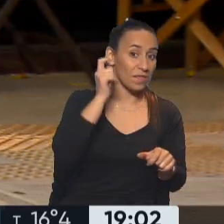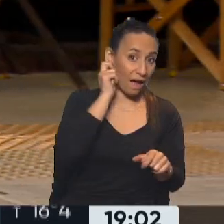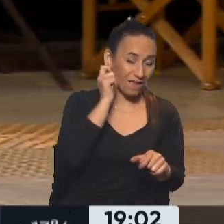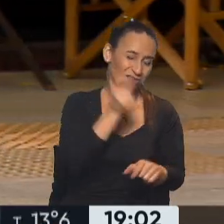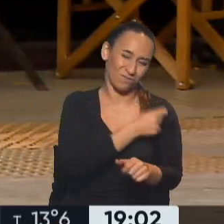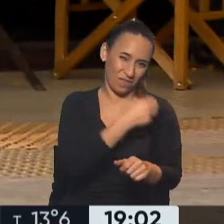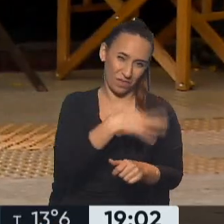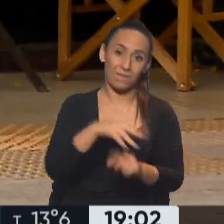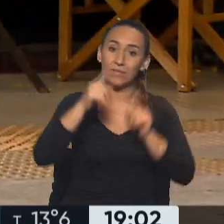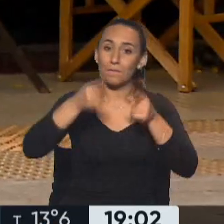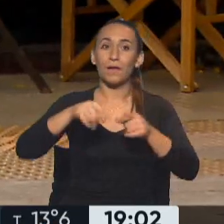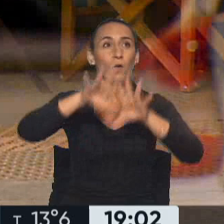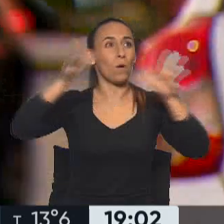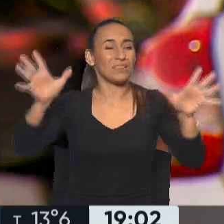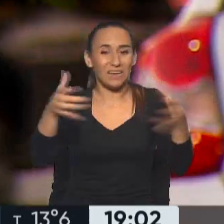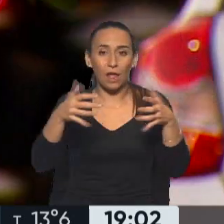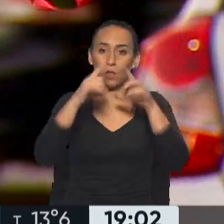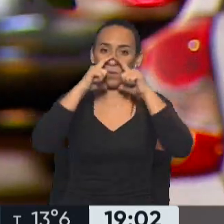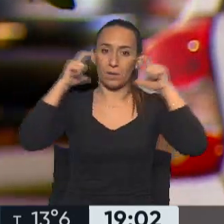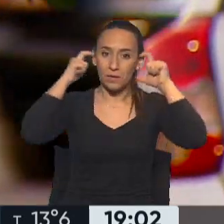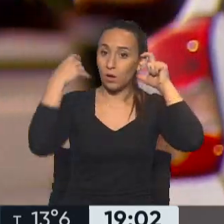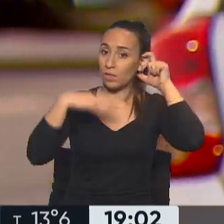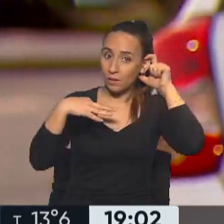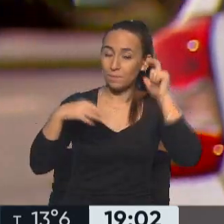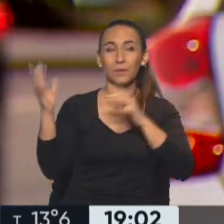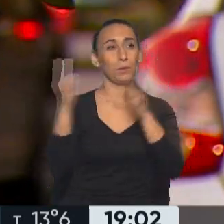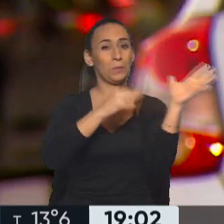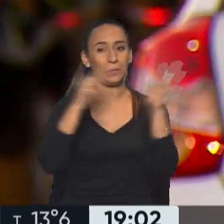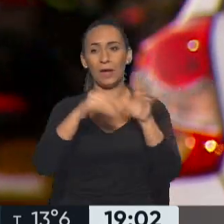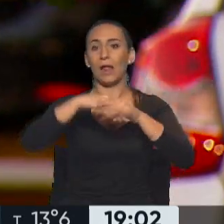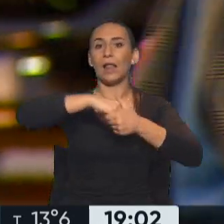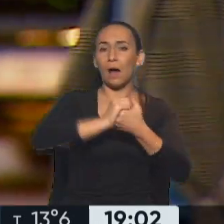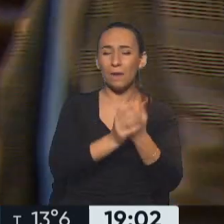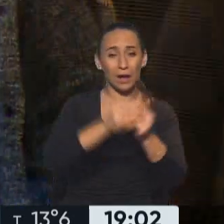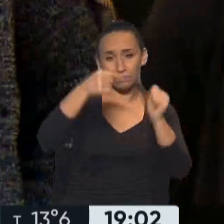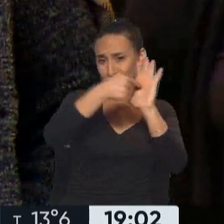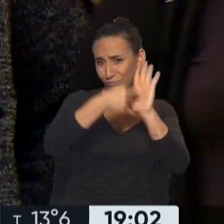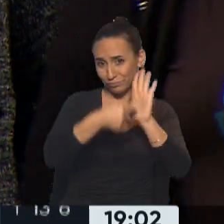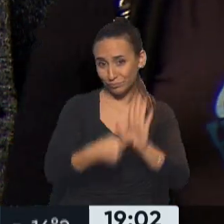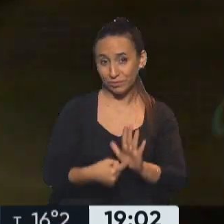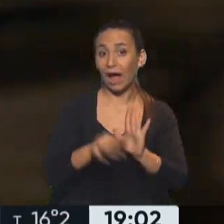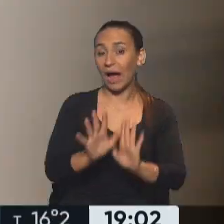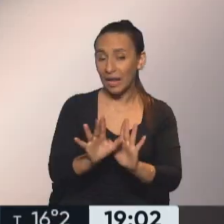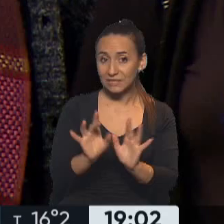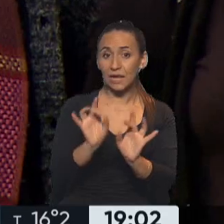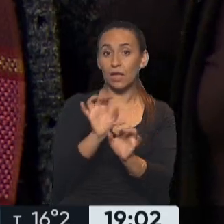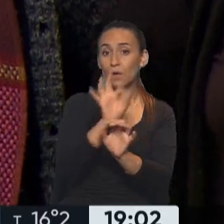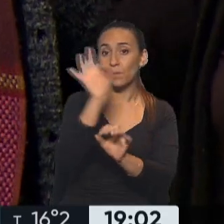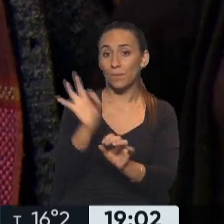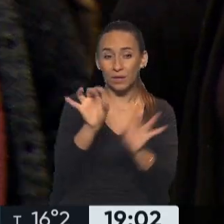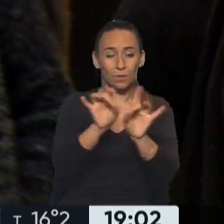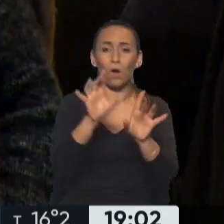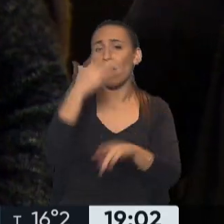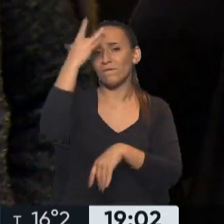barrijo en lugares cerrados, ventilar los ambientes e higienizarse las manos son otros de los puntos claves para evitar la circulación de